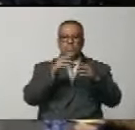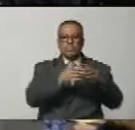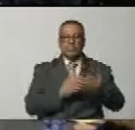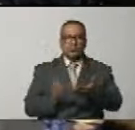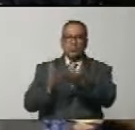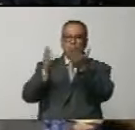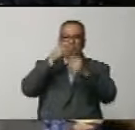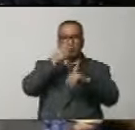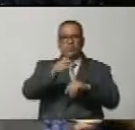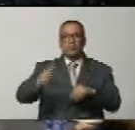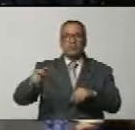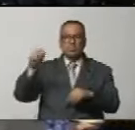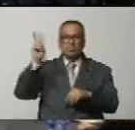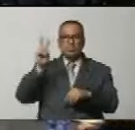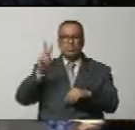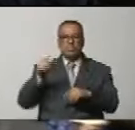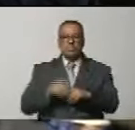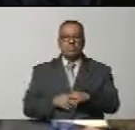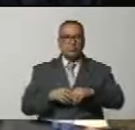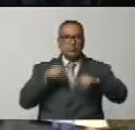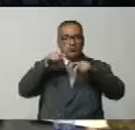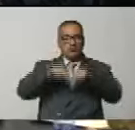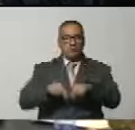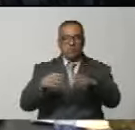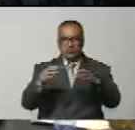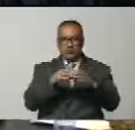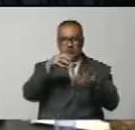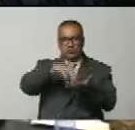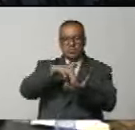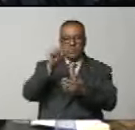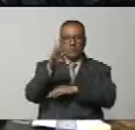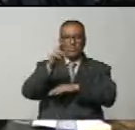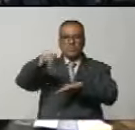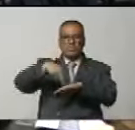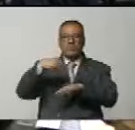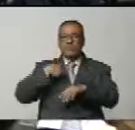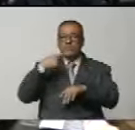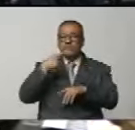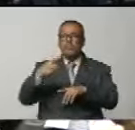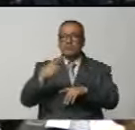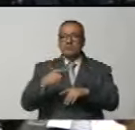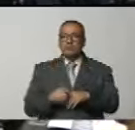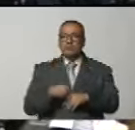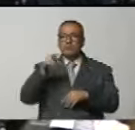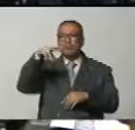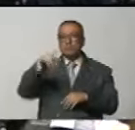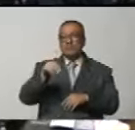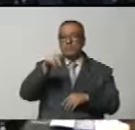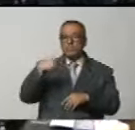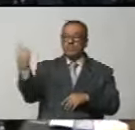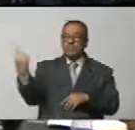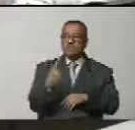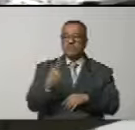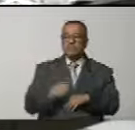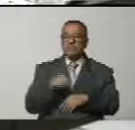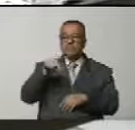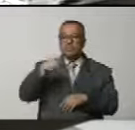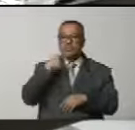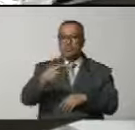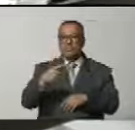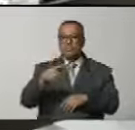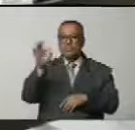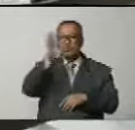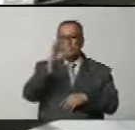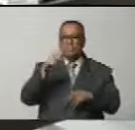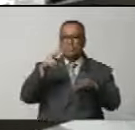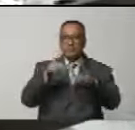servicios públicos en Venezuela. Desde aquí, desde el Parlamento venezolano, le decimos a los rebullones, no pasarán. Le decimos a los